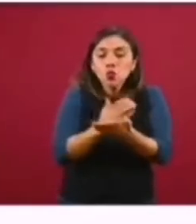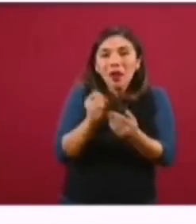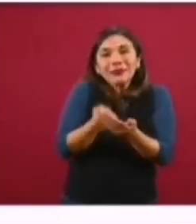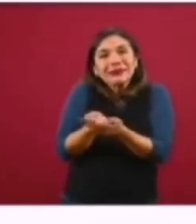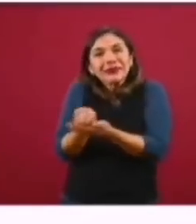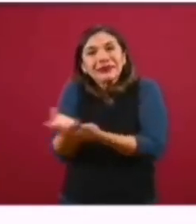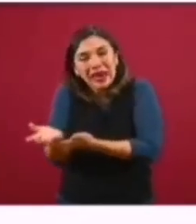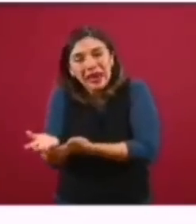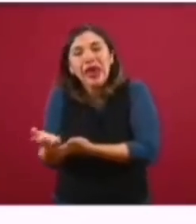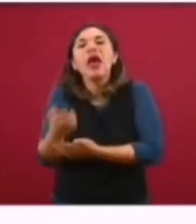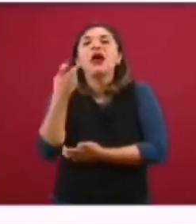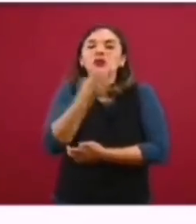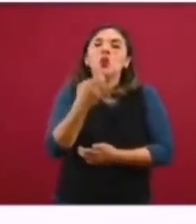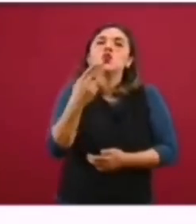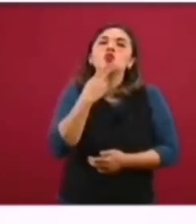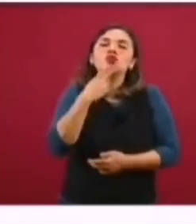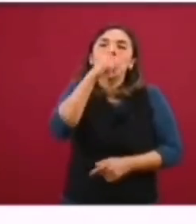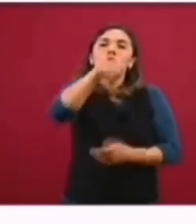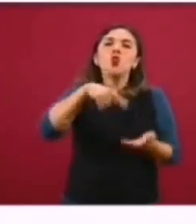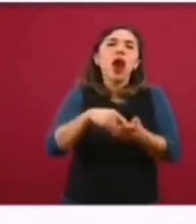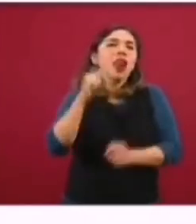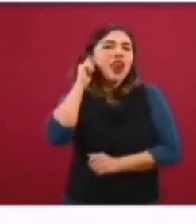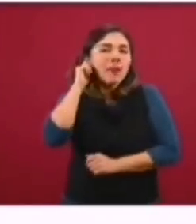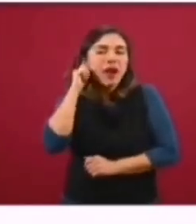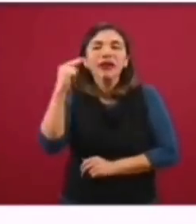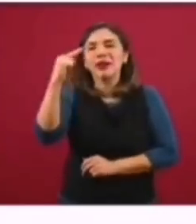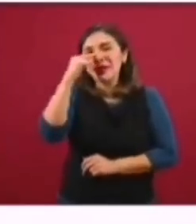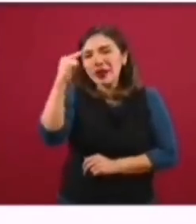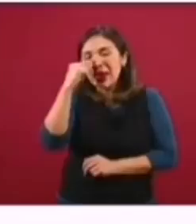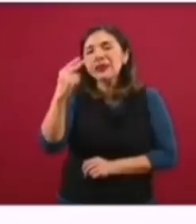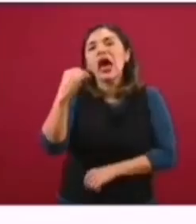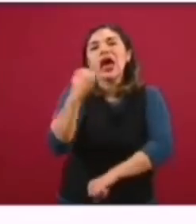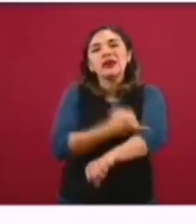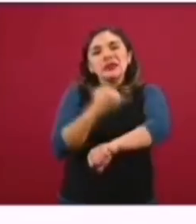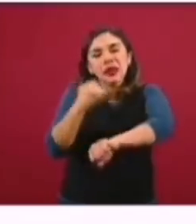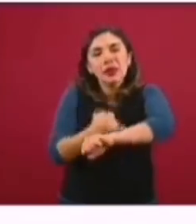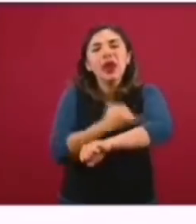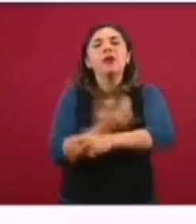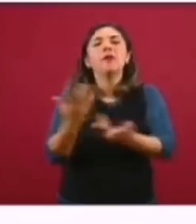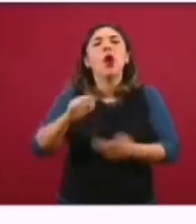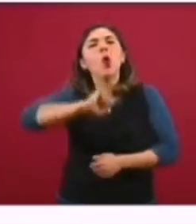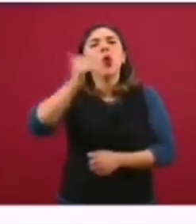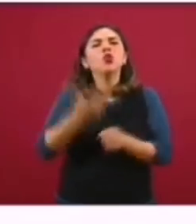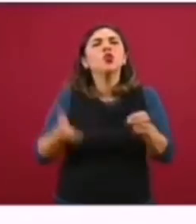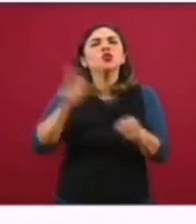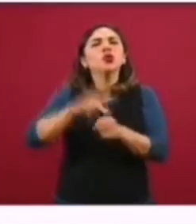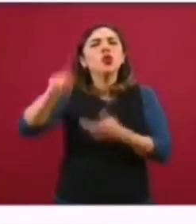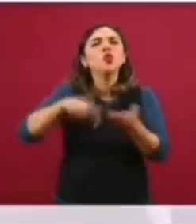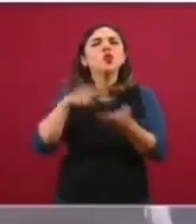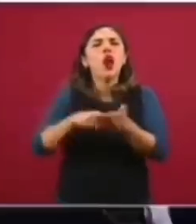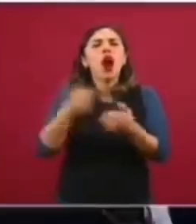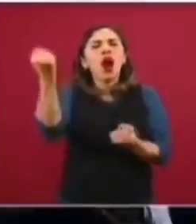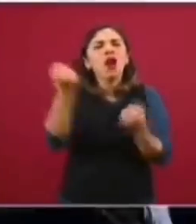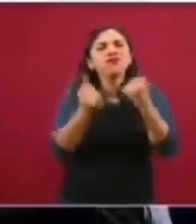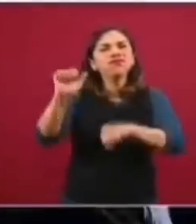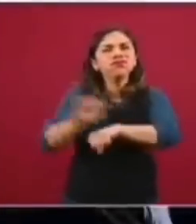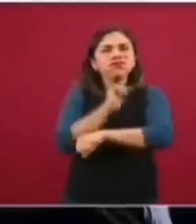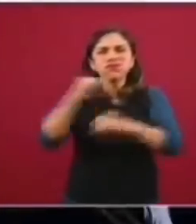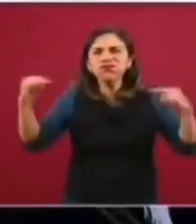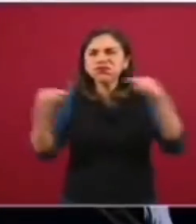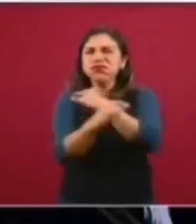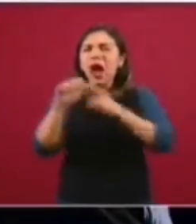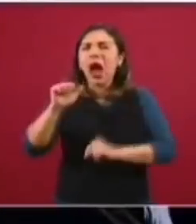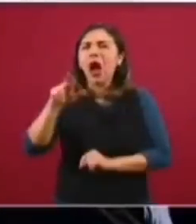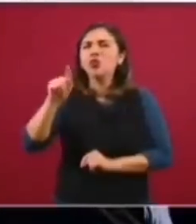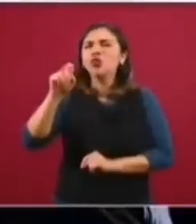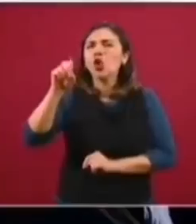Ahí estamos utilizando el de La Paz, el de Nesa, el de Iztapalapa, el hospital que hay en el autódromo de casi 200 camas,